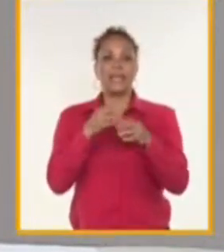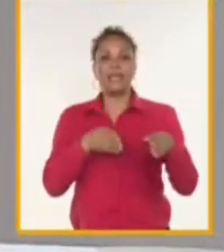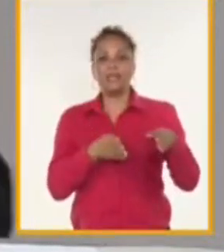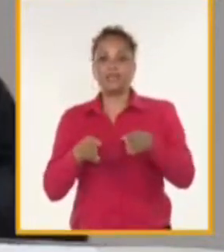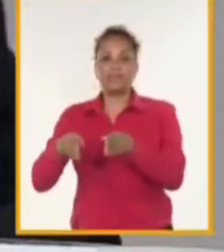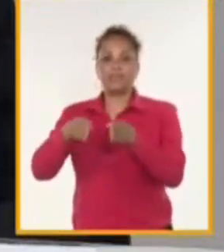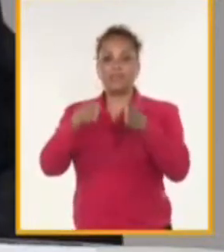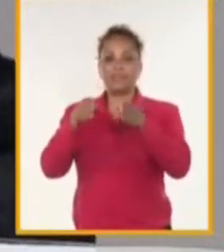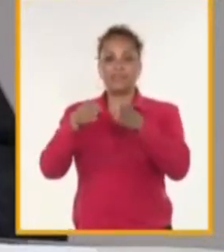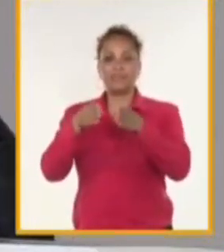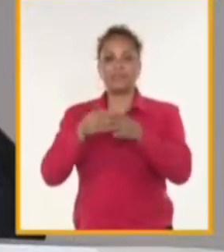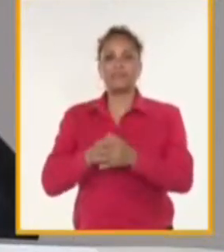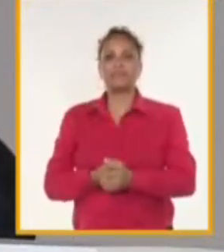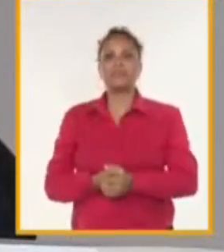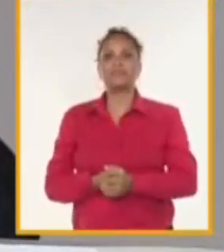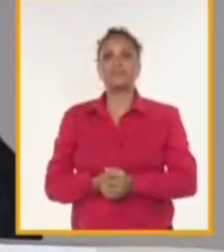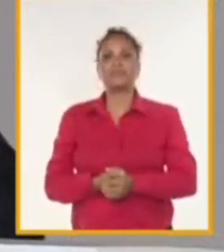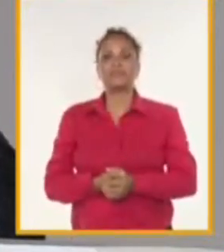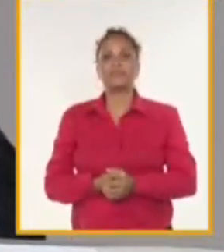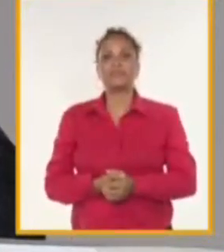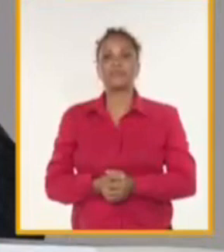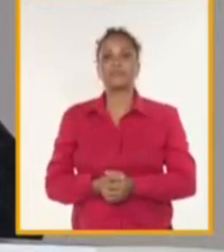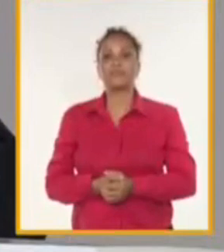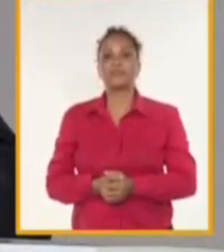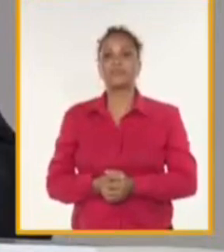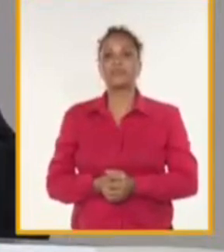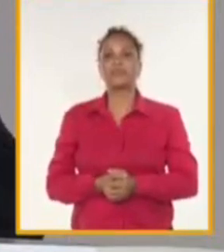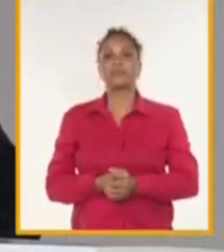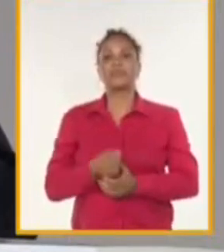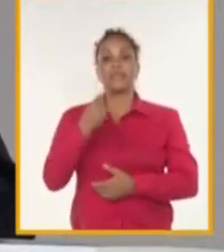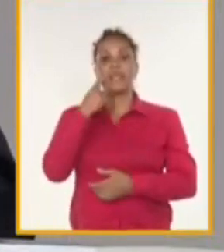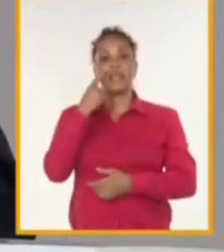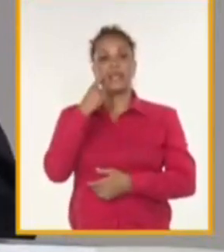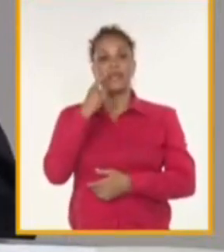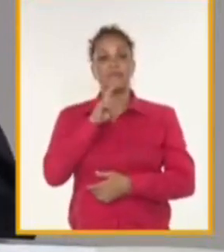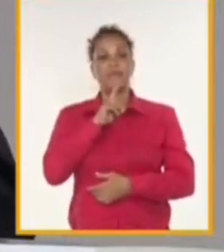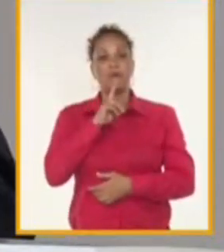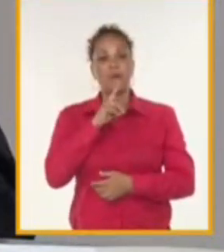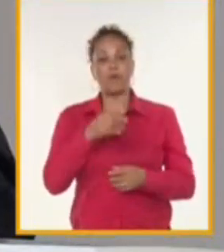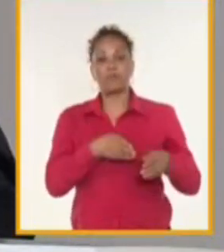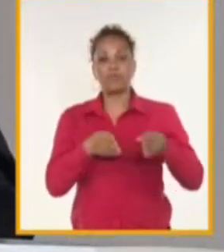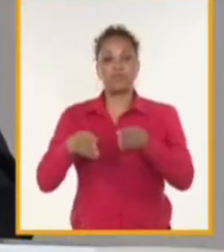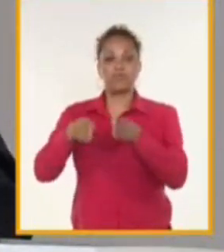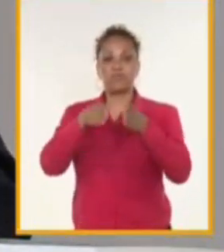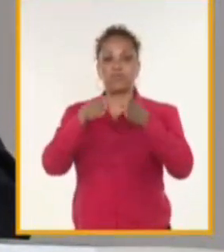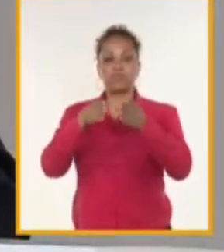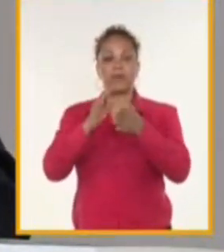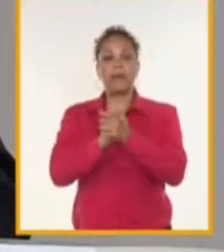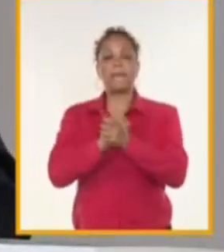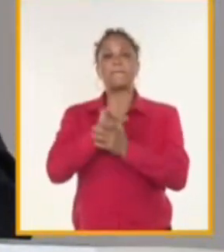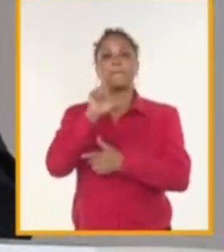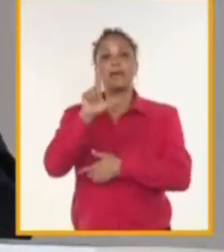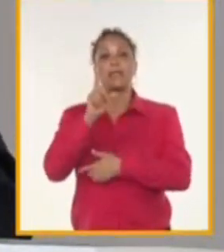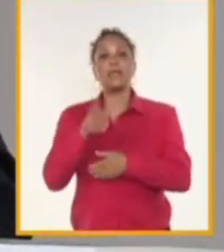bella autopista profunda con un azul intenso que convierte ya a Mariel en un puerto de aguas